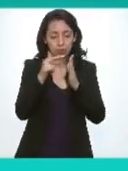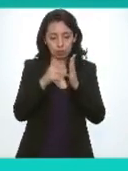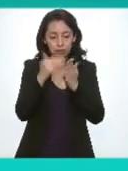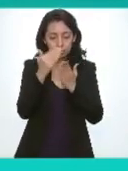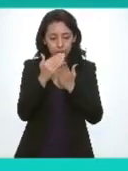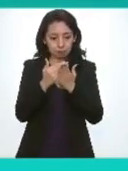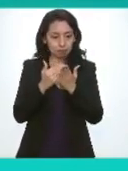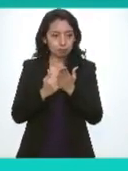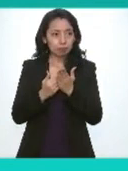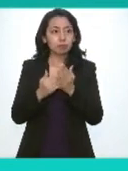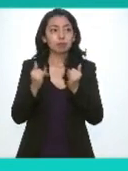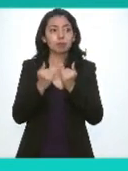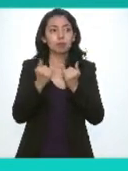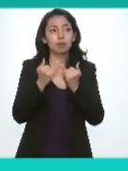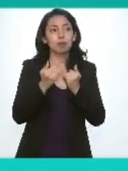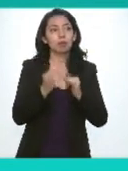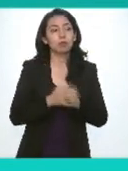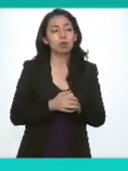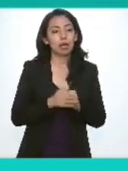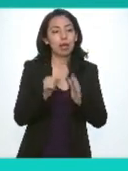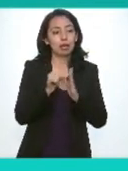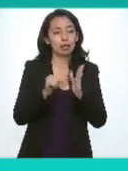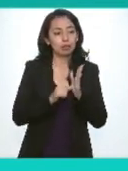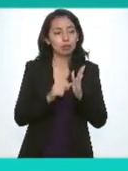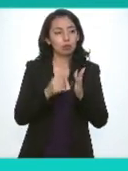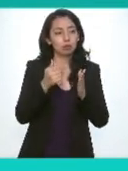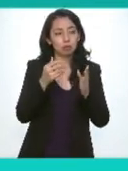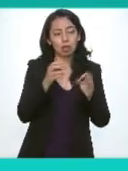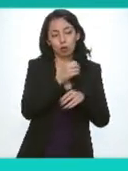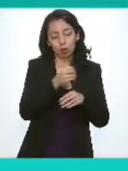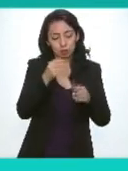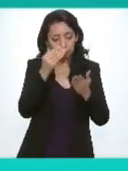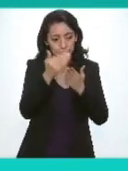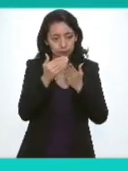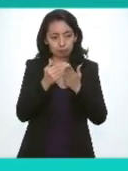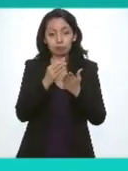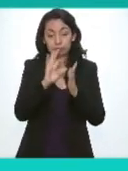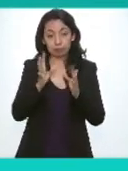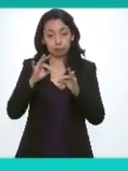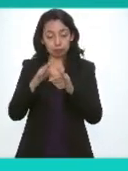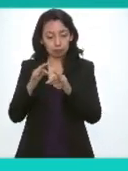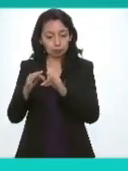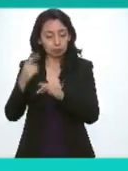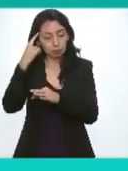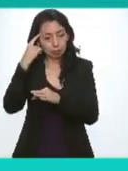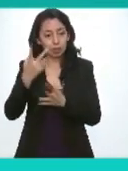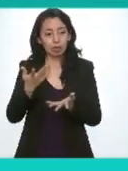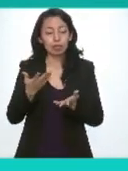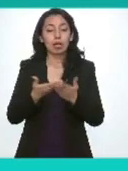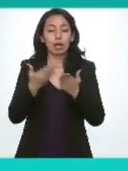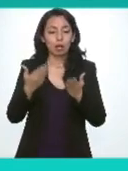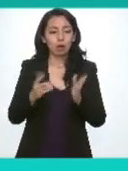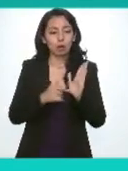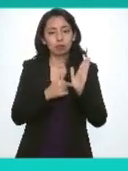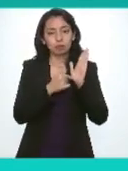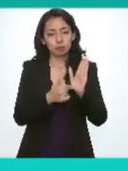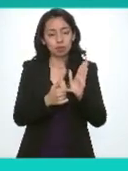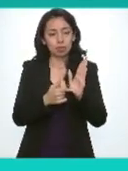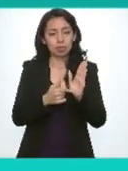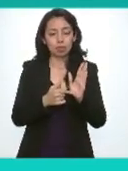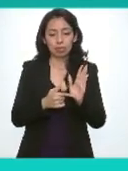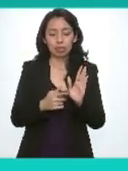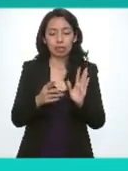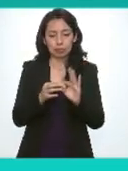y los respectivos artículos de los lineamientos de tal manera para que poderles hacer justo esta